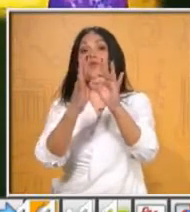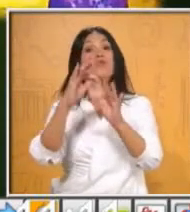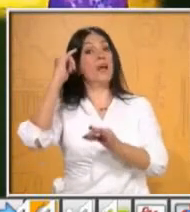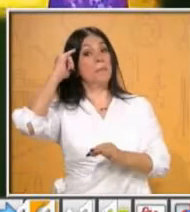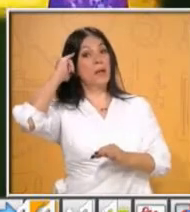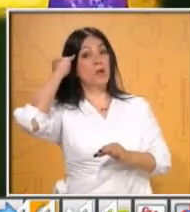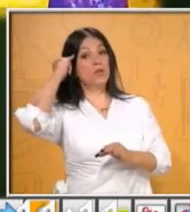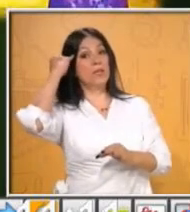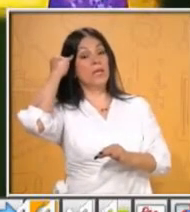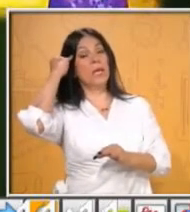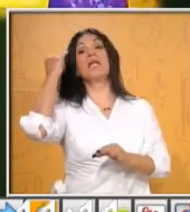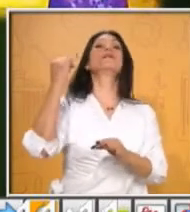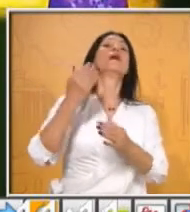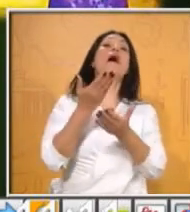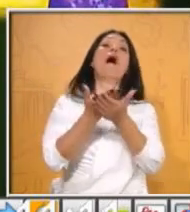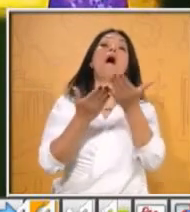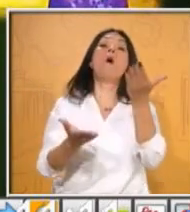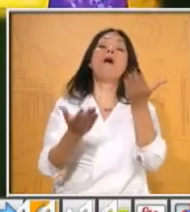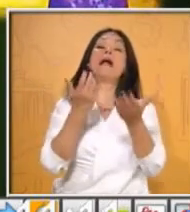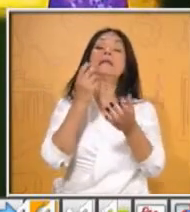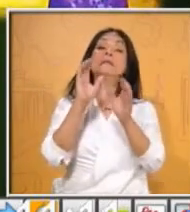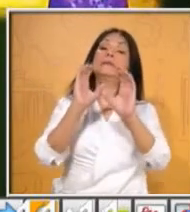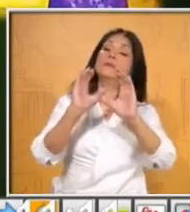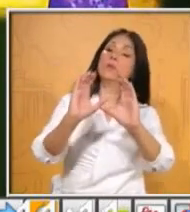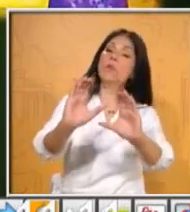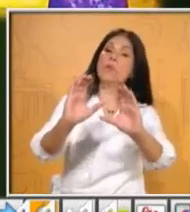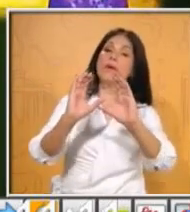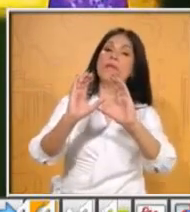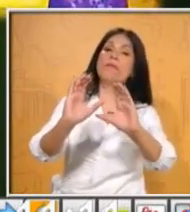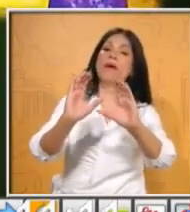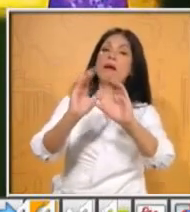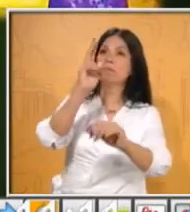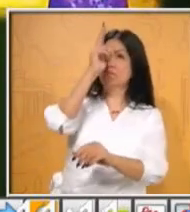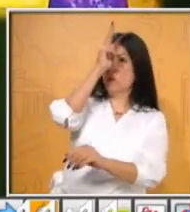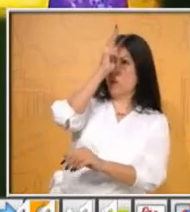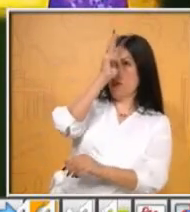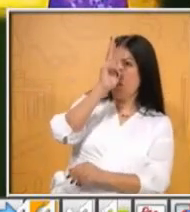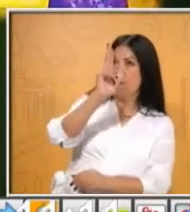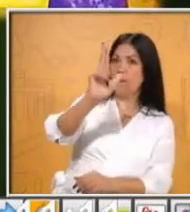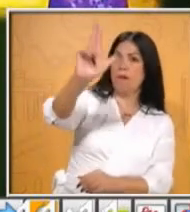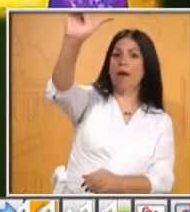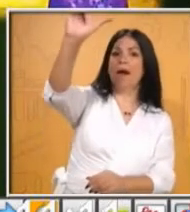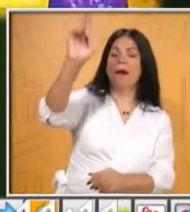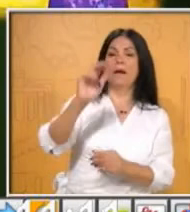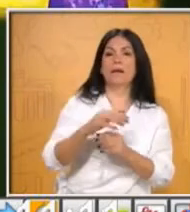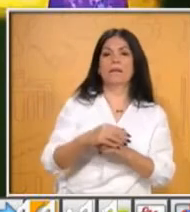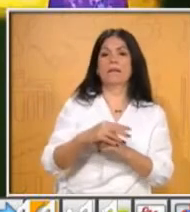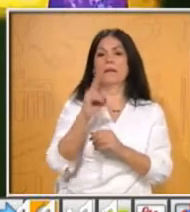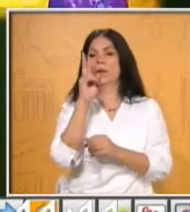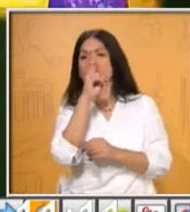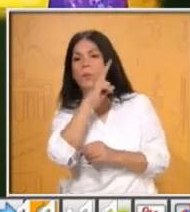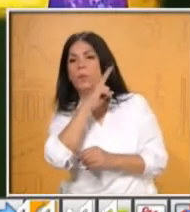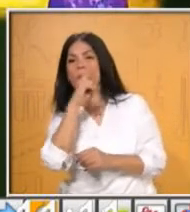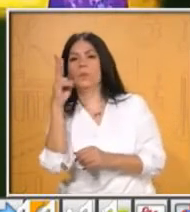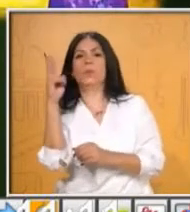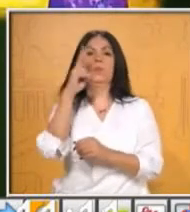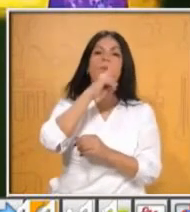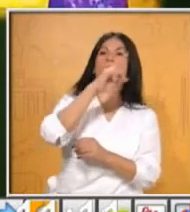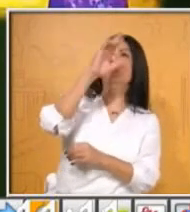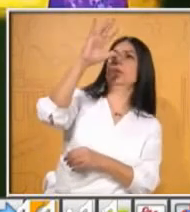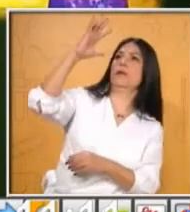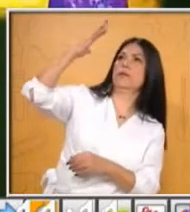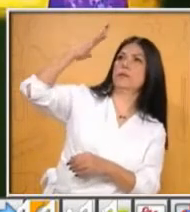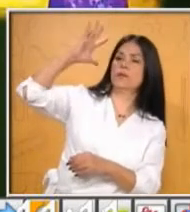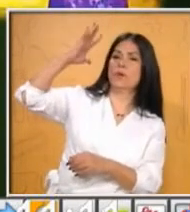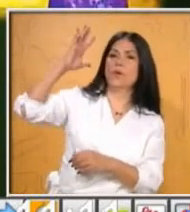bueno, así fueron pasando de generación en generación cada una de estas tradiciones. También hay que mencionar algunos datos